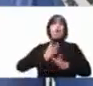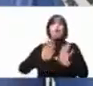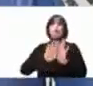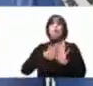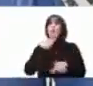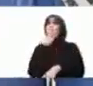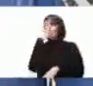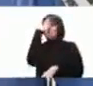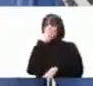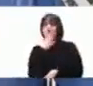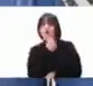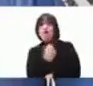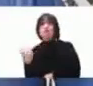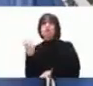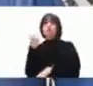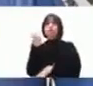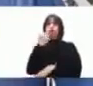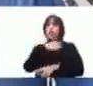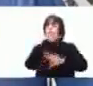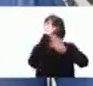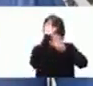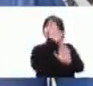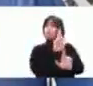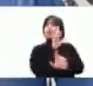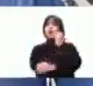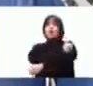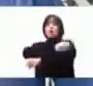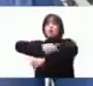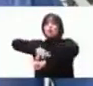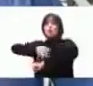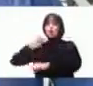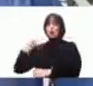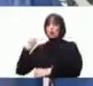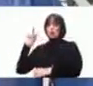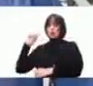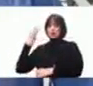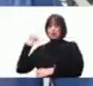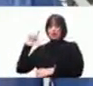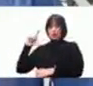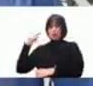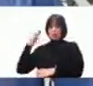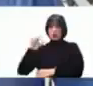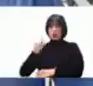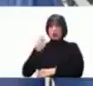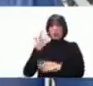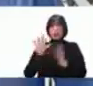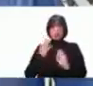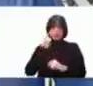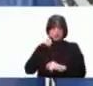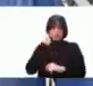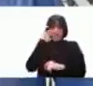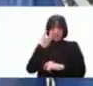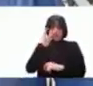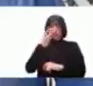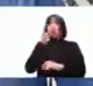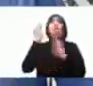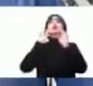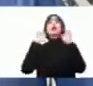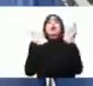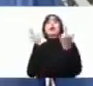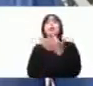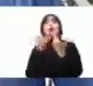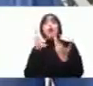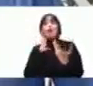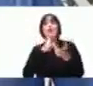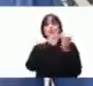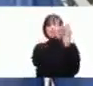Huiclau. Para ello, en una reunión que se llevó a cabo un grupo de vecinos con la